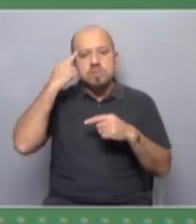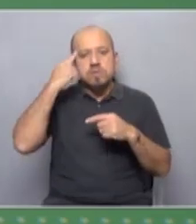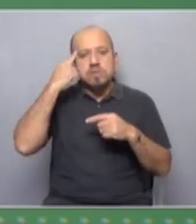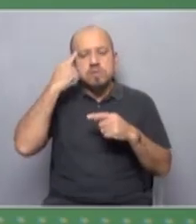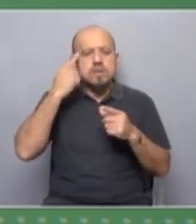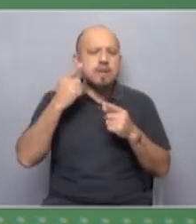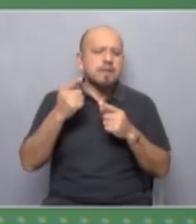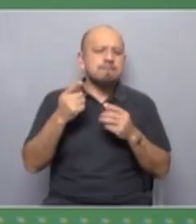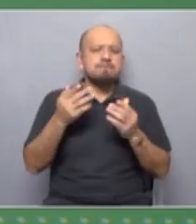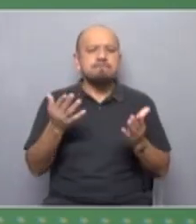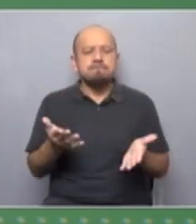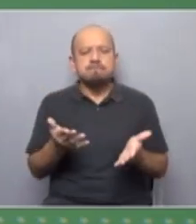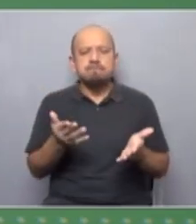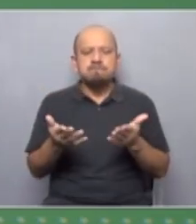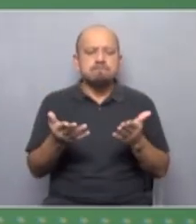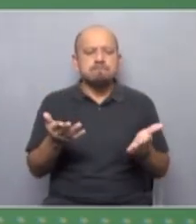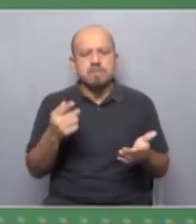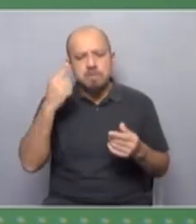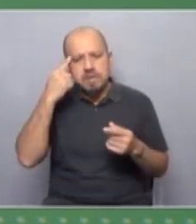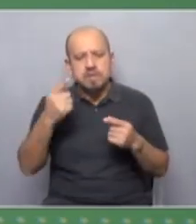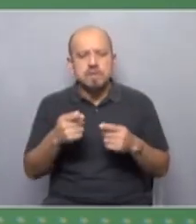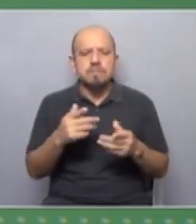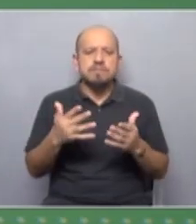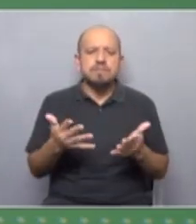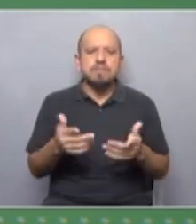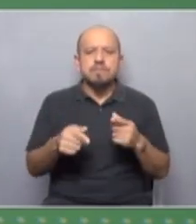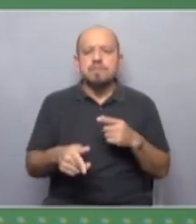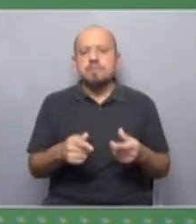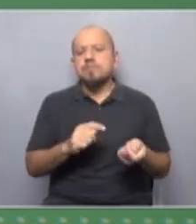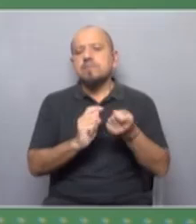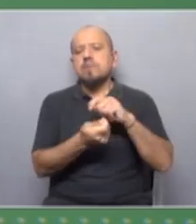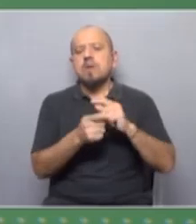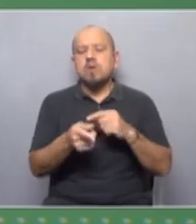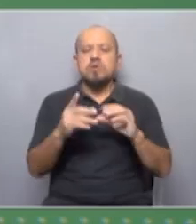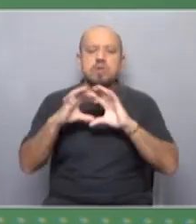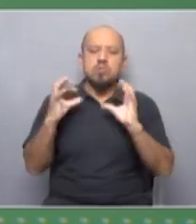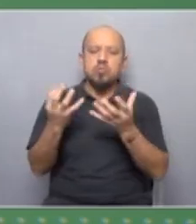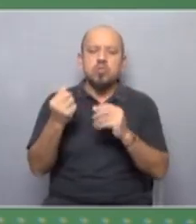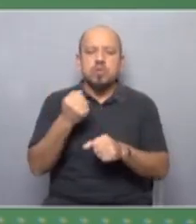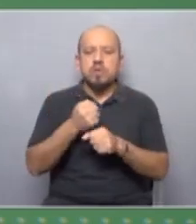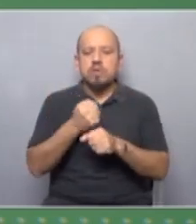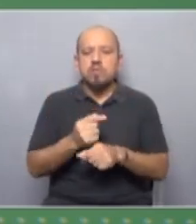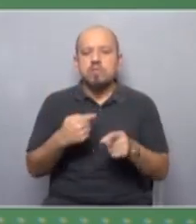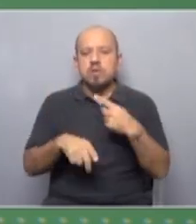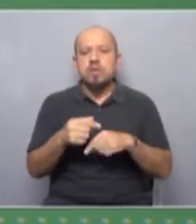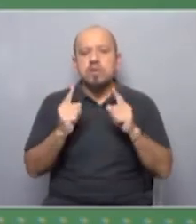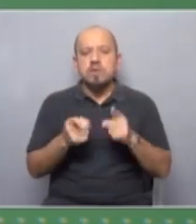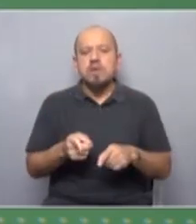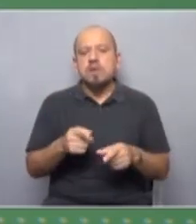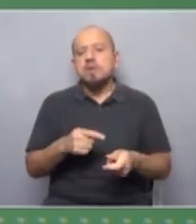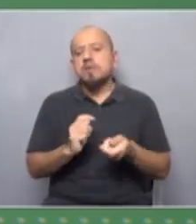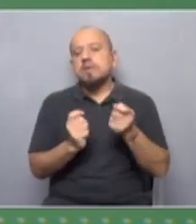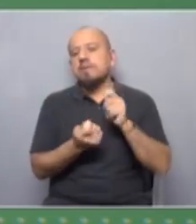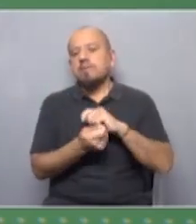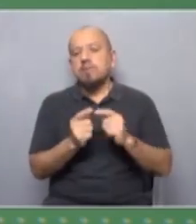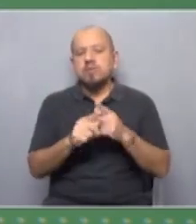pensar en varias reflexiones acerca de estas transformaciones del mundo del trabajo tan cambiante pero también en transformaciones a